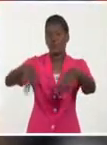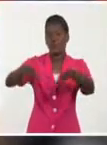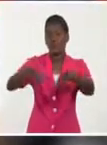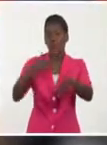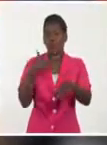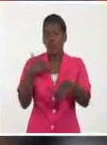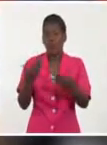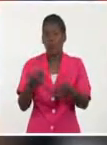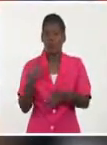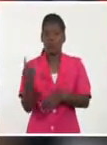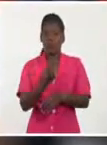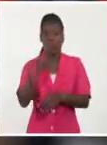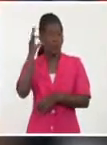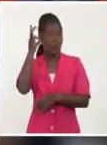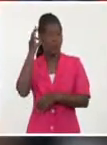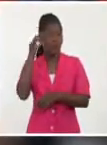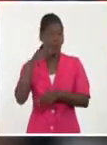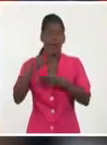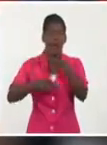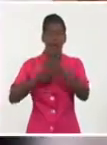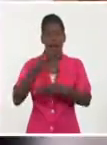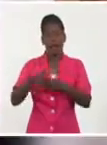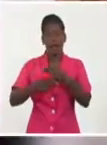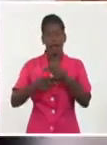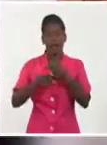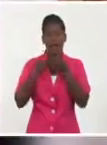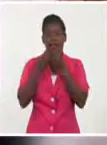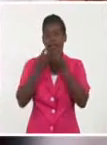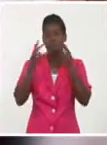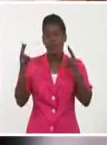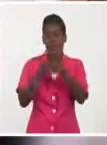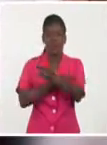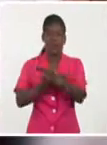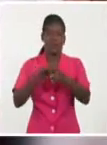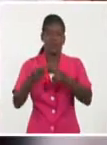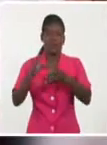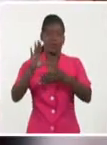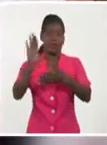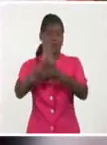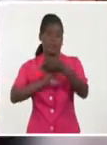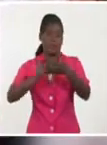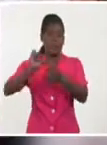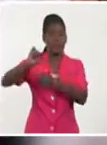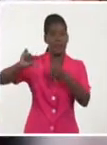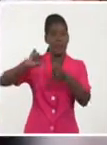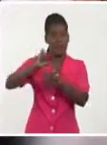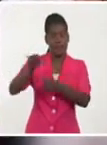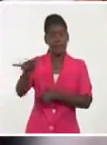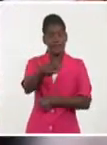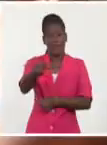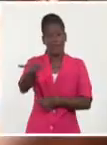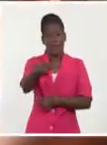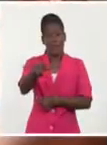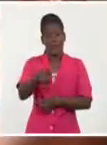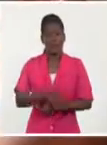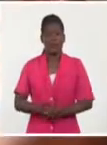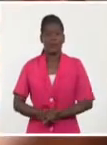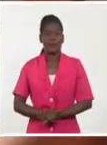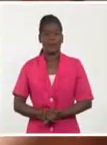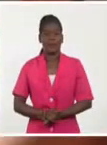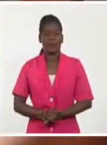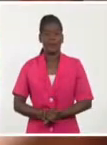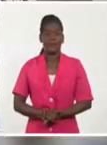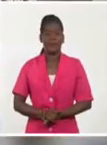contratiempos en la historia y la cultura de las mujeres latinoamericanas y caribeñas. Dagner Relova, Sistema